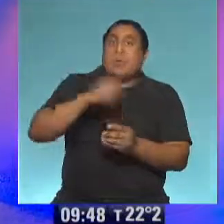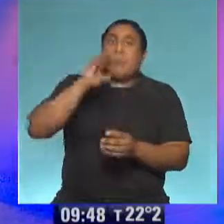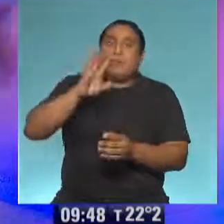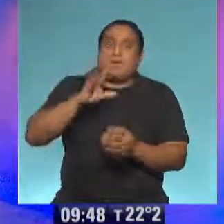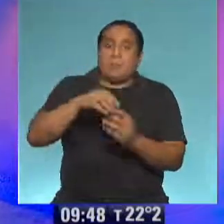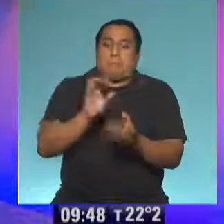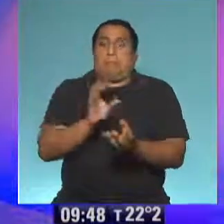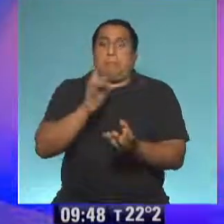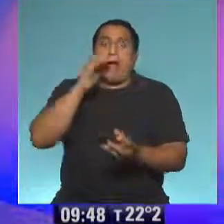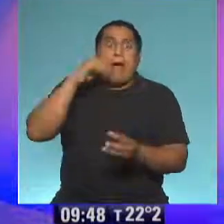¡Para qué intentar! ¡Para